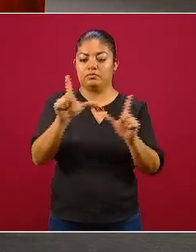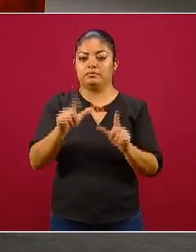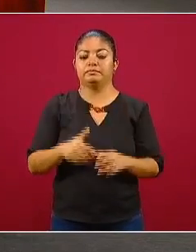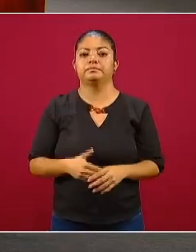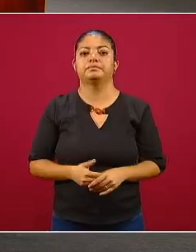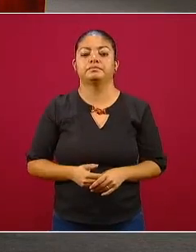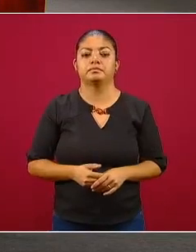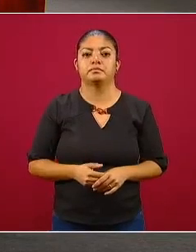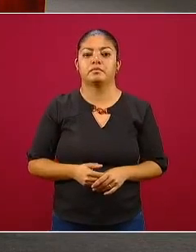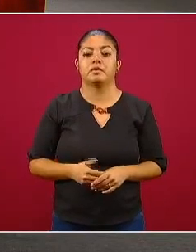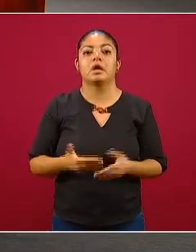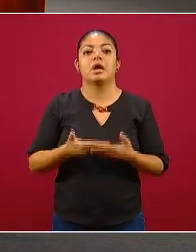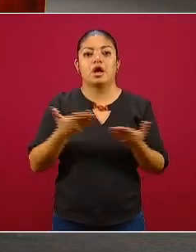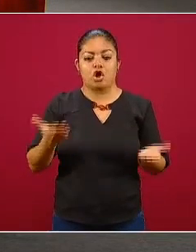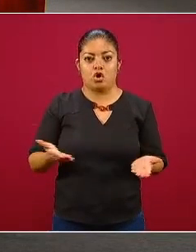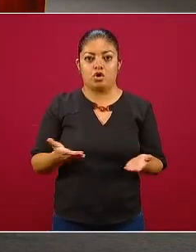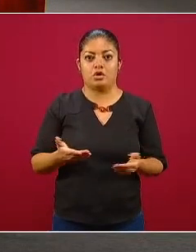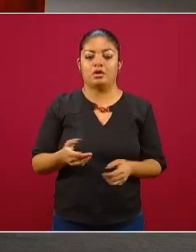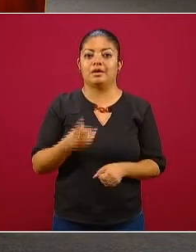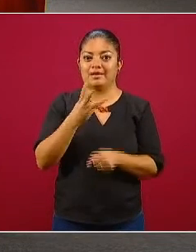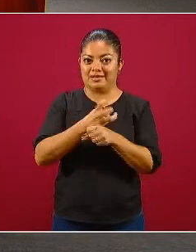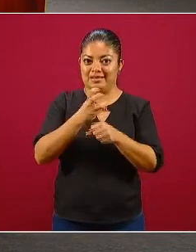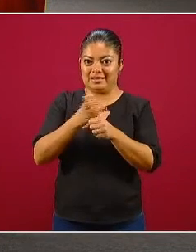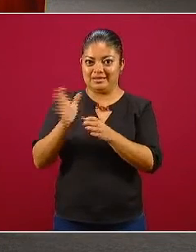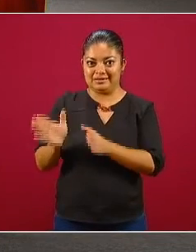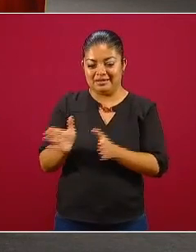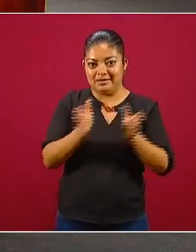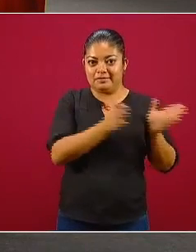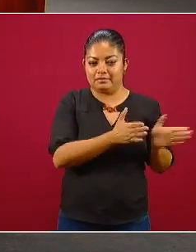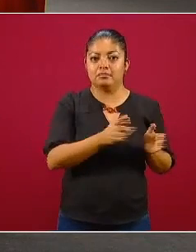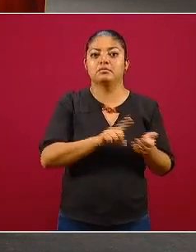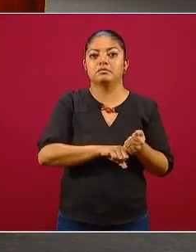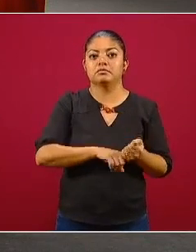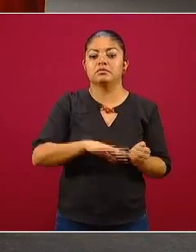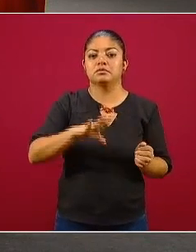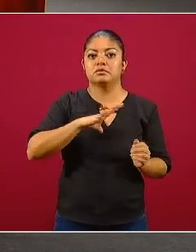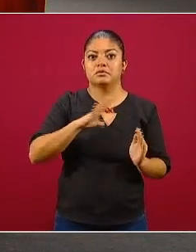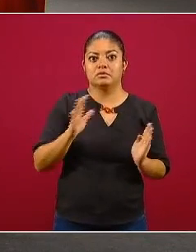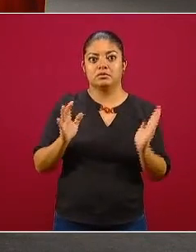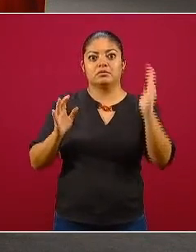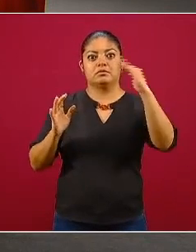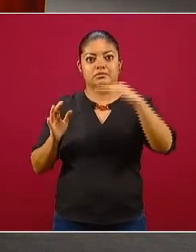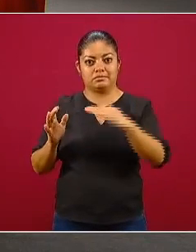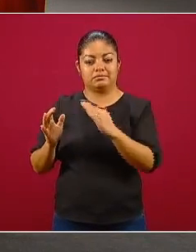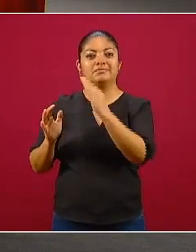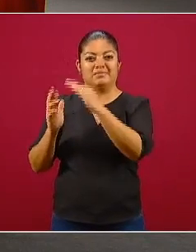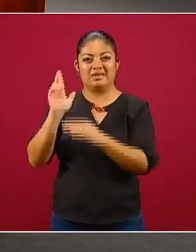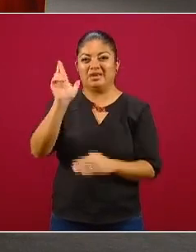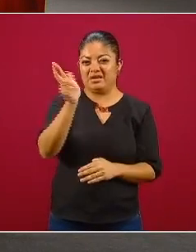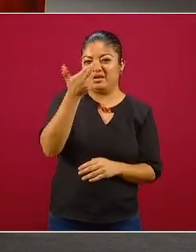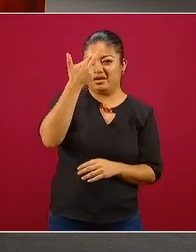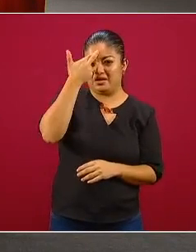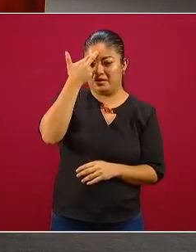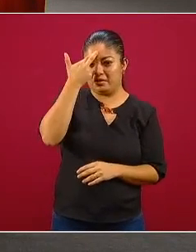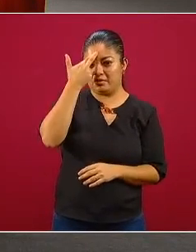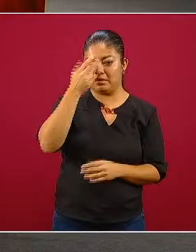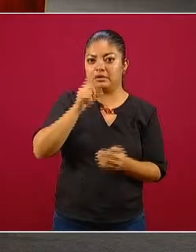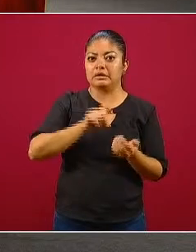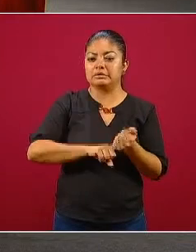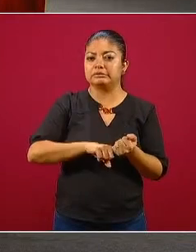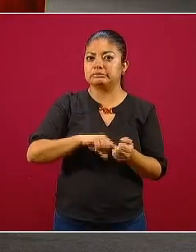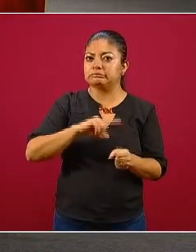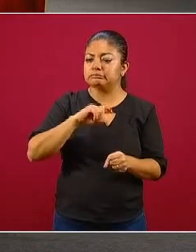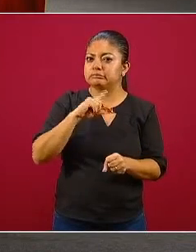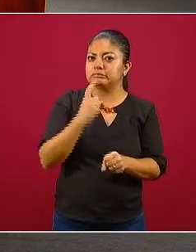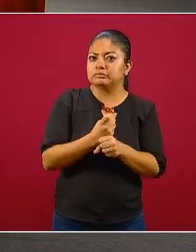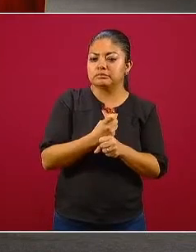Ahora vamos a pasar al tercer capítulo que es las curvas. Esta, recordarán que hemos dicho que es el principal